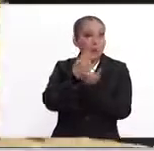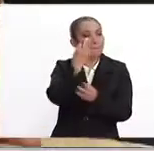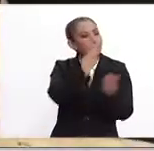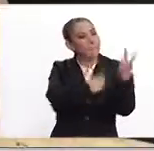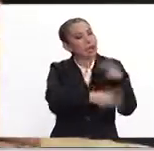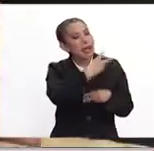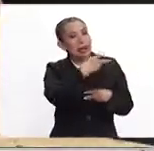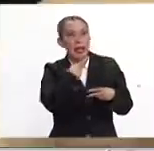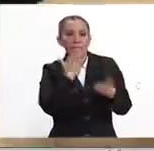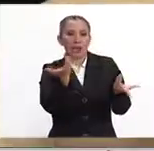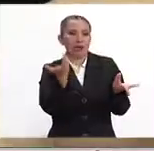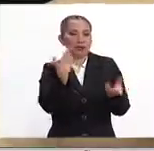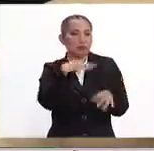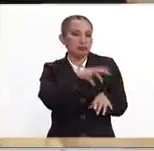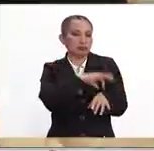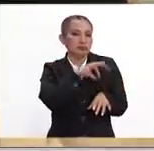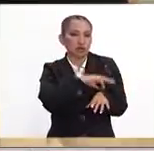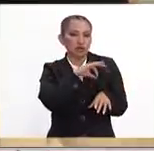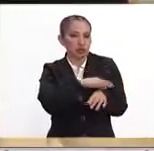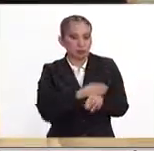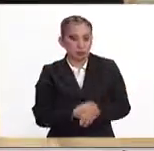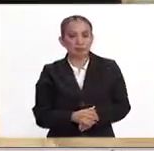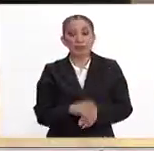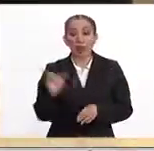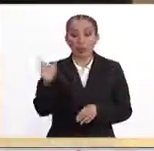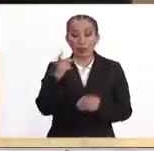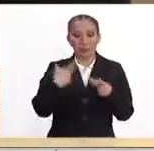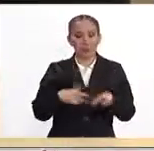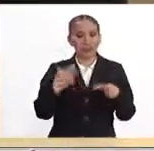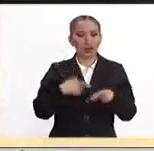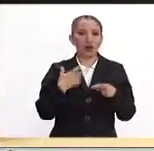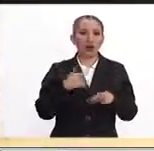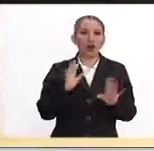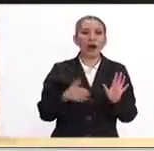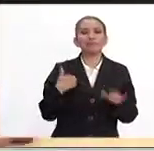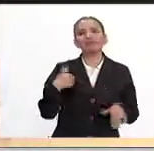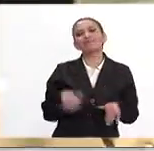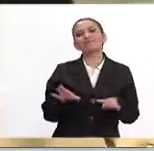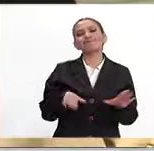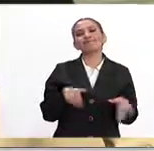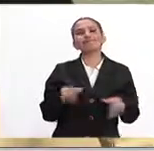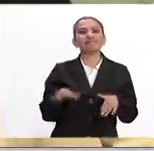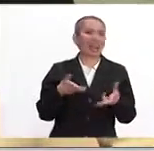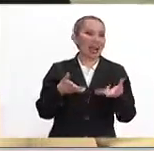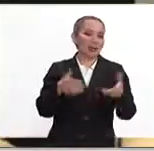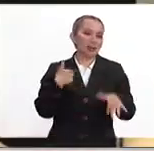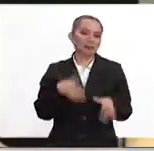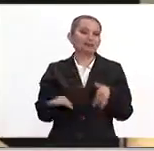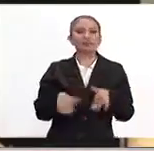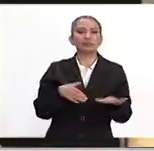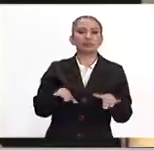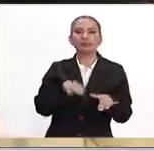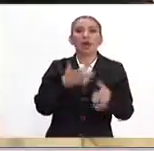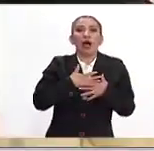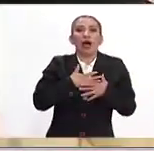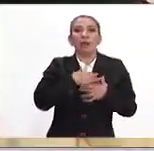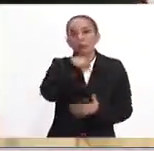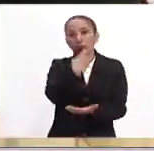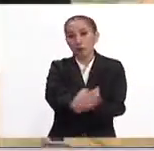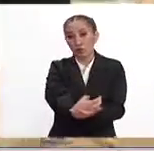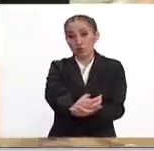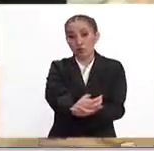llega este profesional de la salud. Y cuando es una persona que va a un transeute, que va por la calle, también que cae en paro,